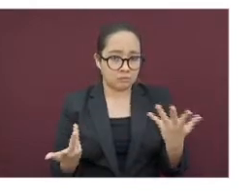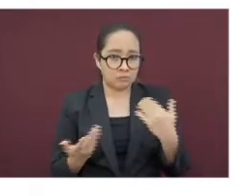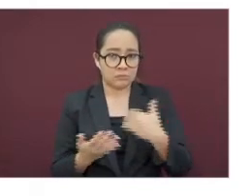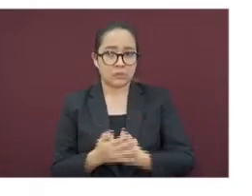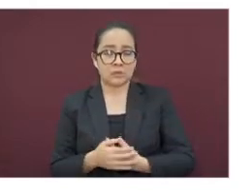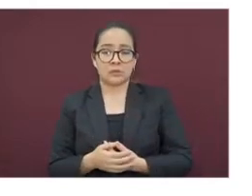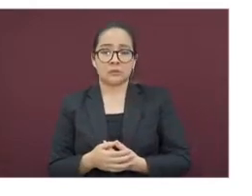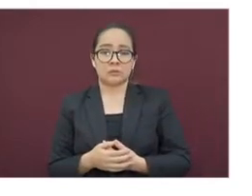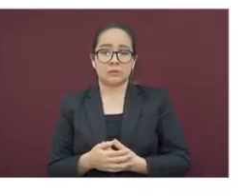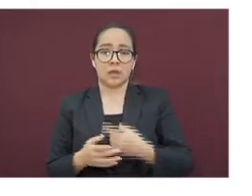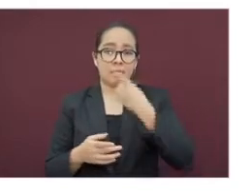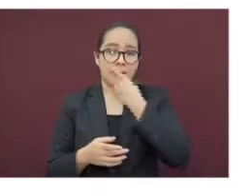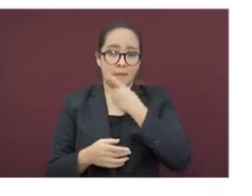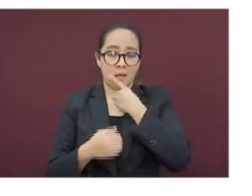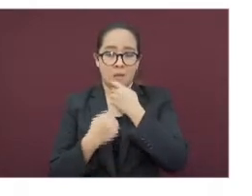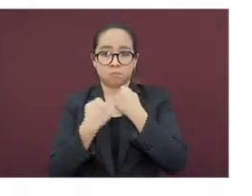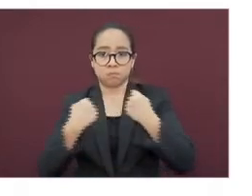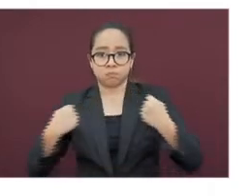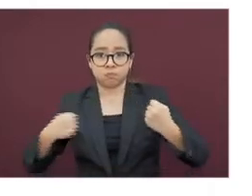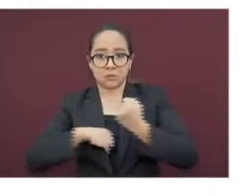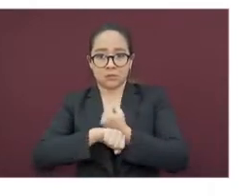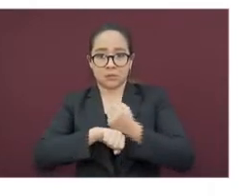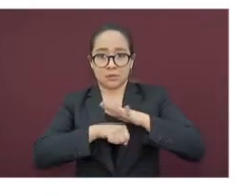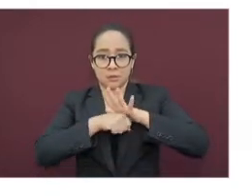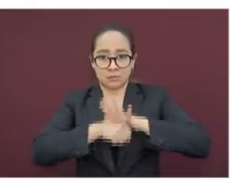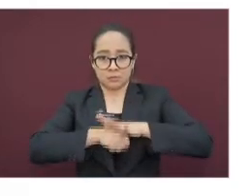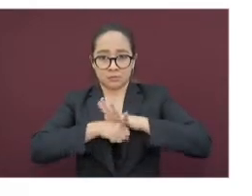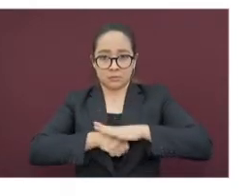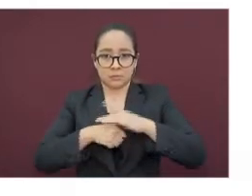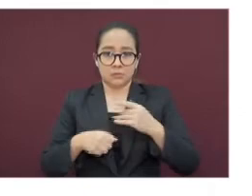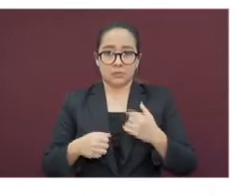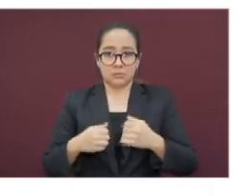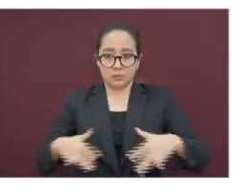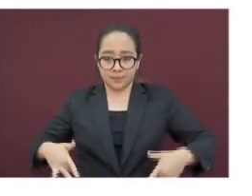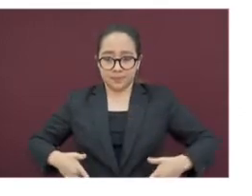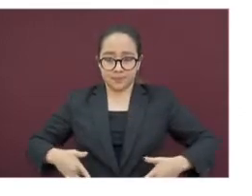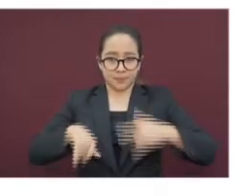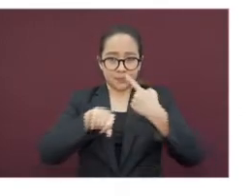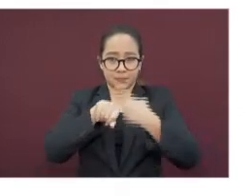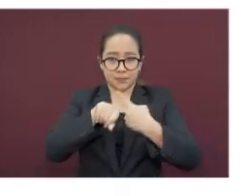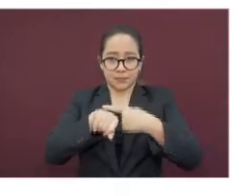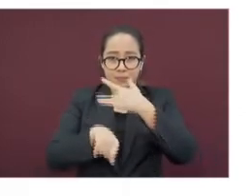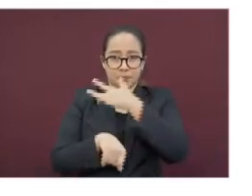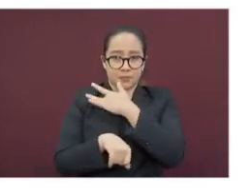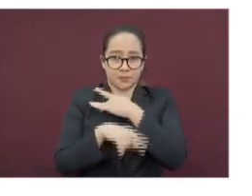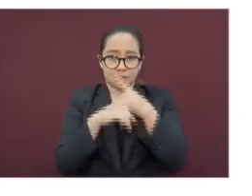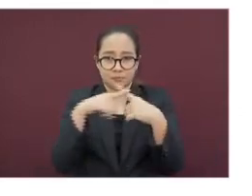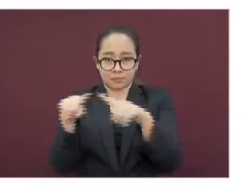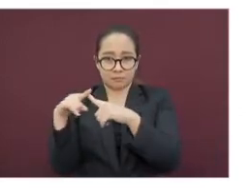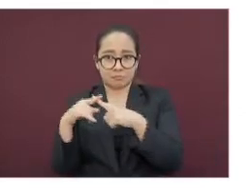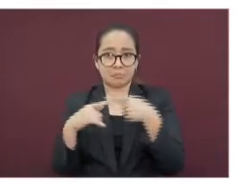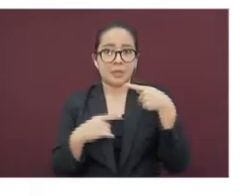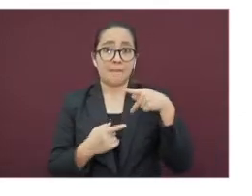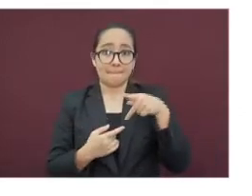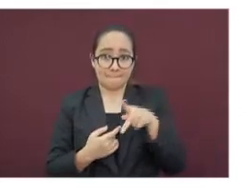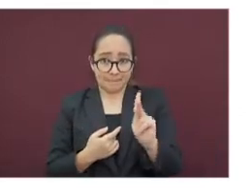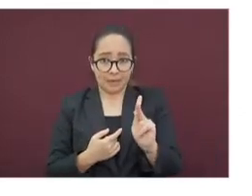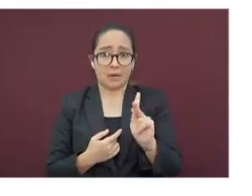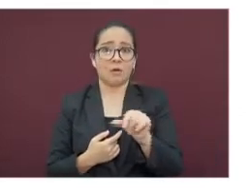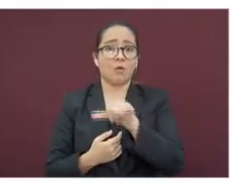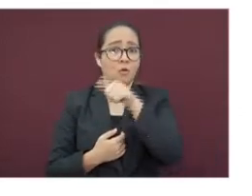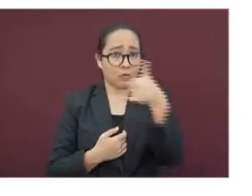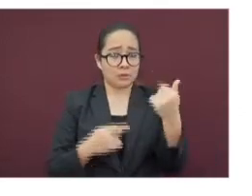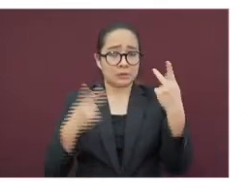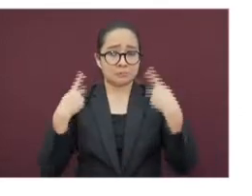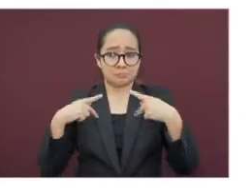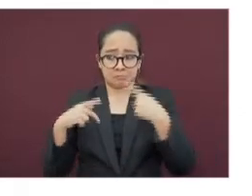hipertensión, diabetes, obesidad, enfermedad renal, cardíaca, entre otras. Sin embargo, también se ha